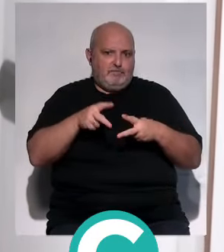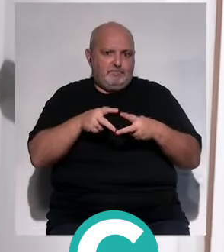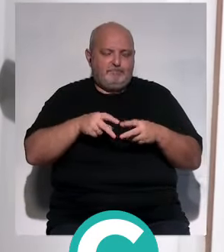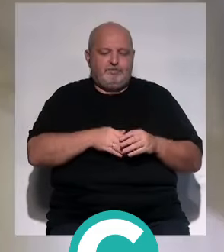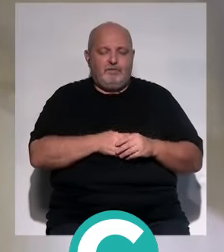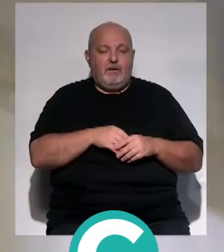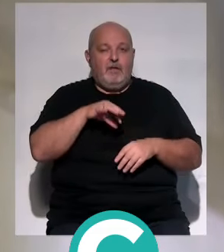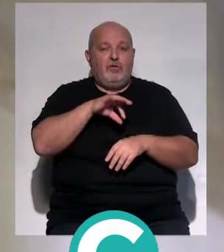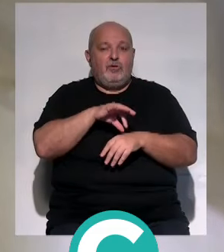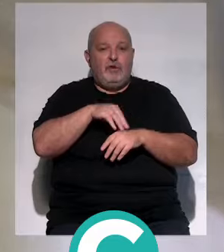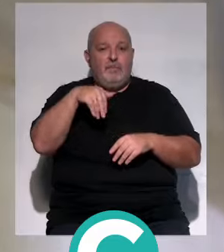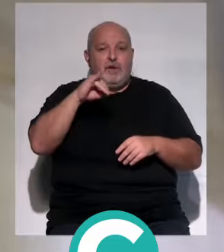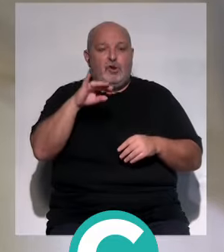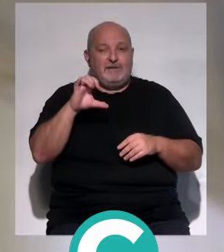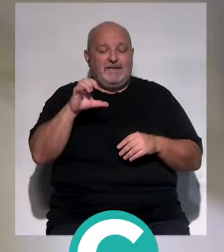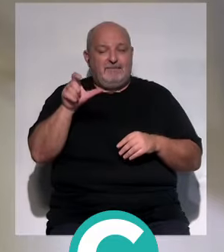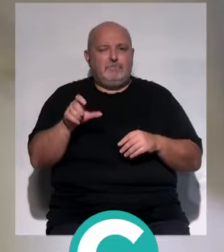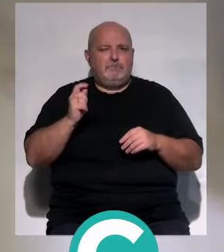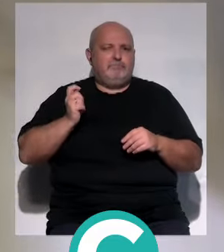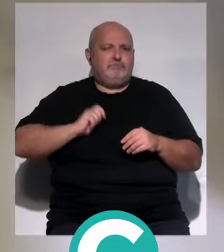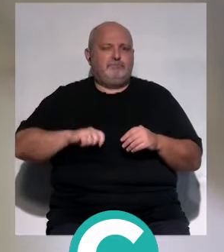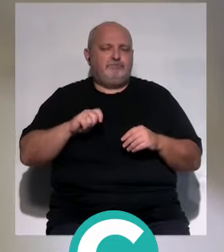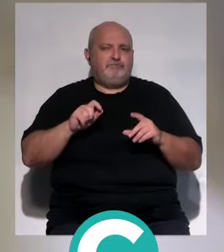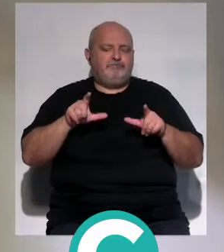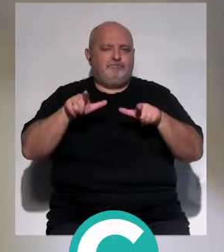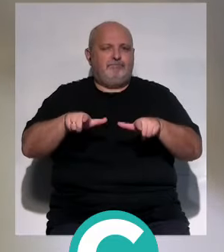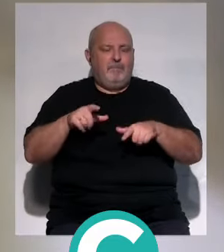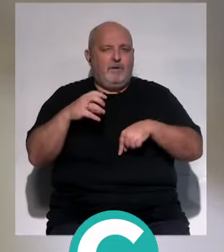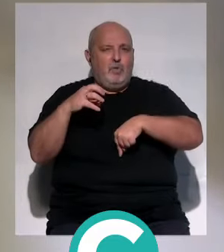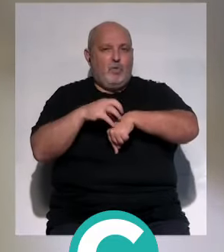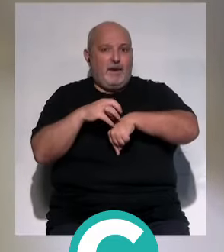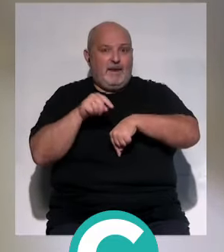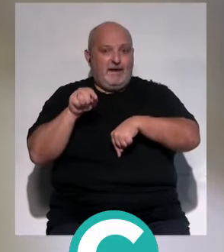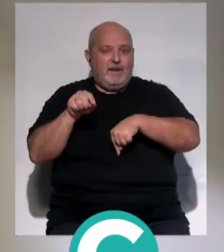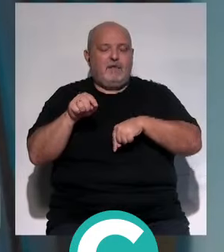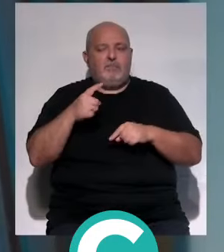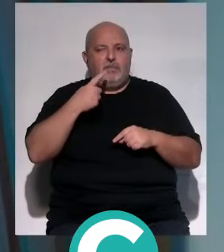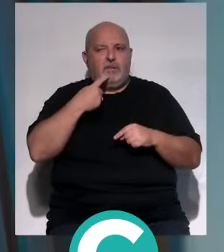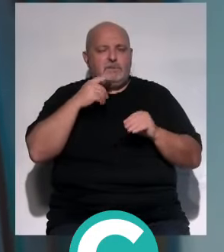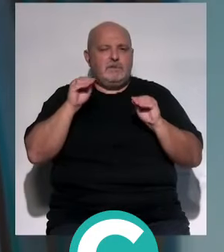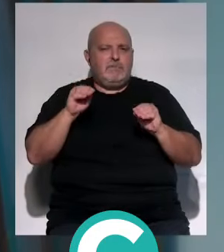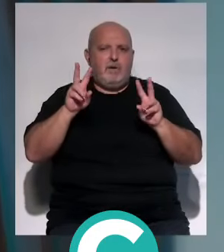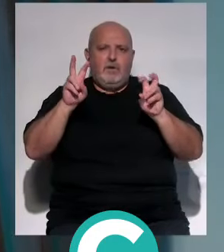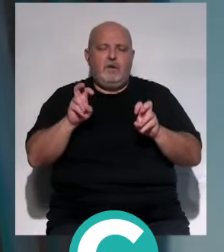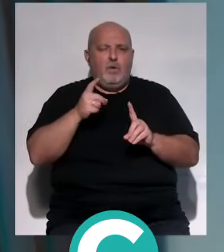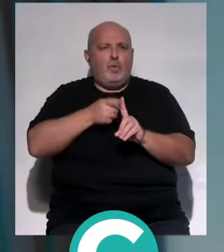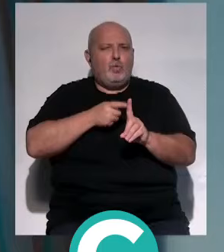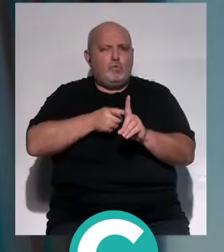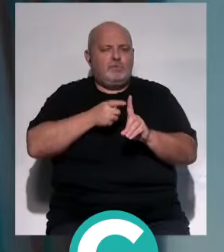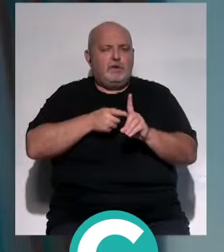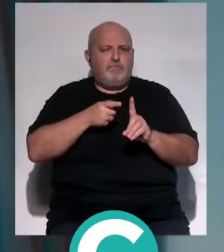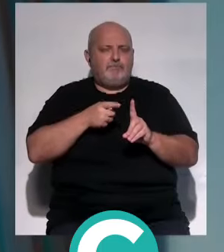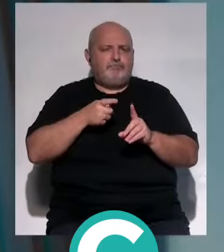La doctora María José Ledo, profesional de la unidad de urología de este centro, ha destacado el empleo de esta